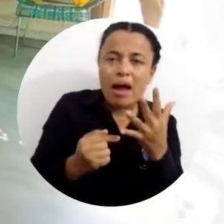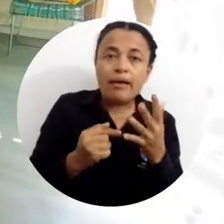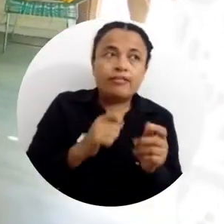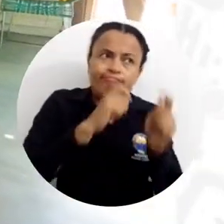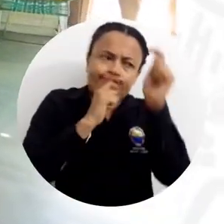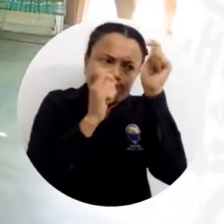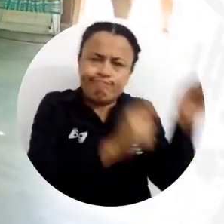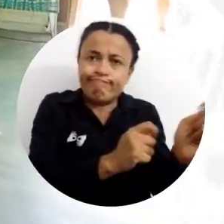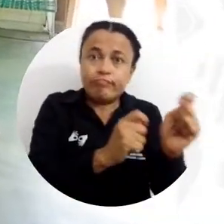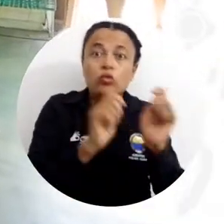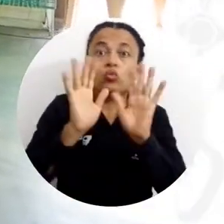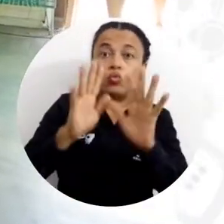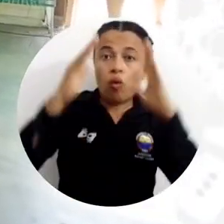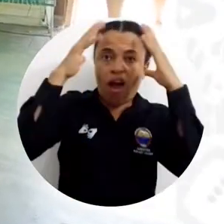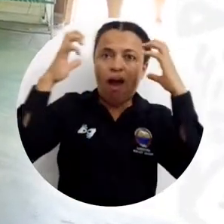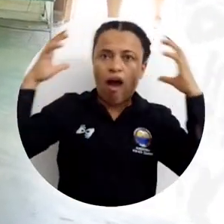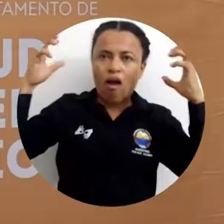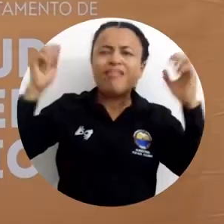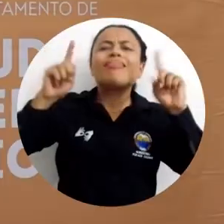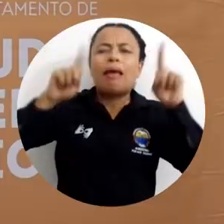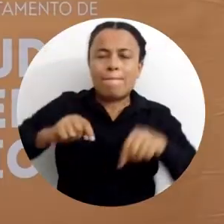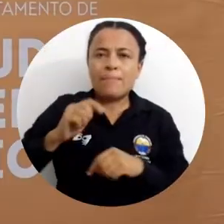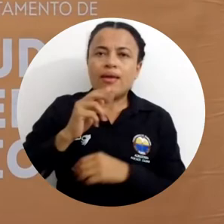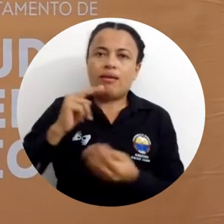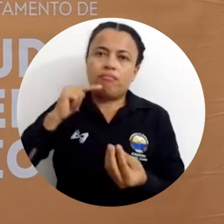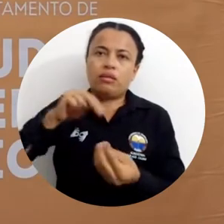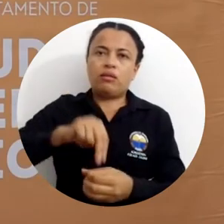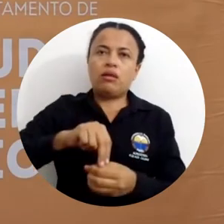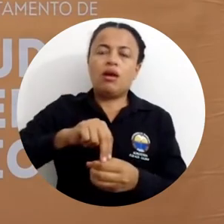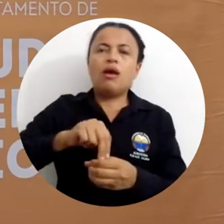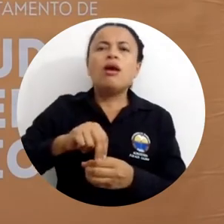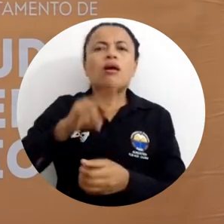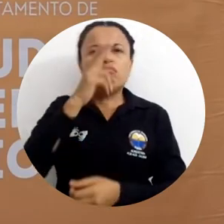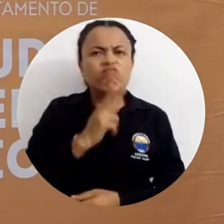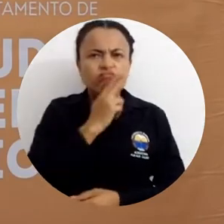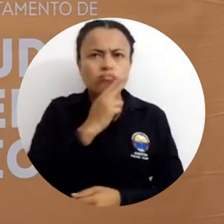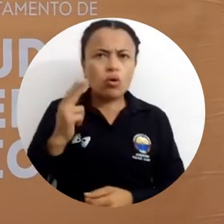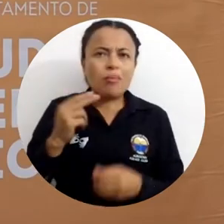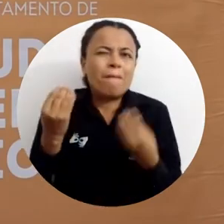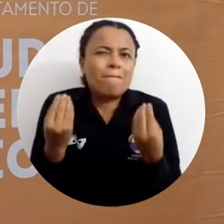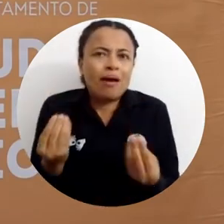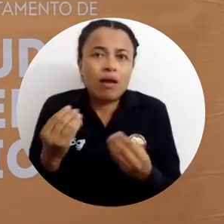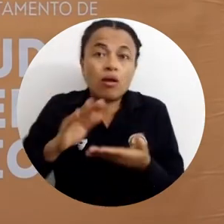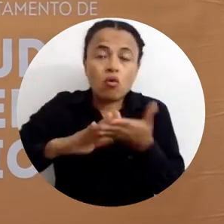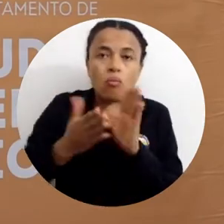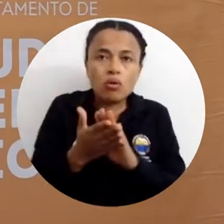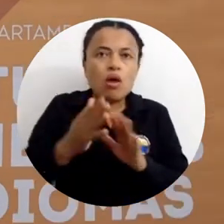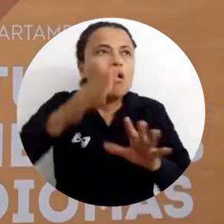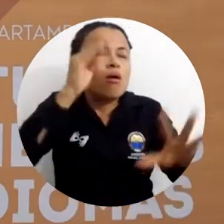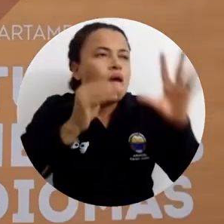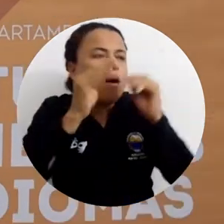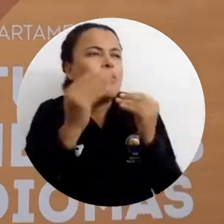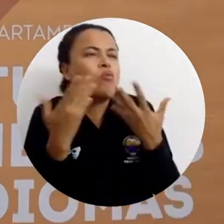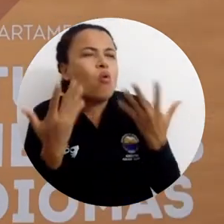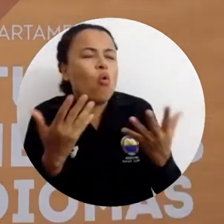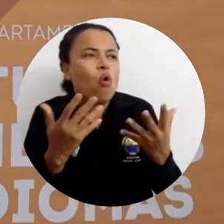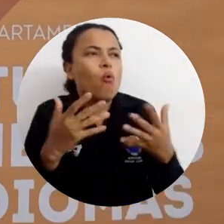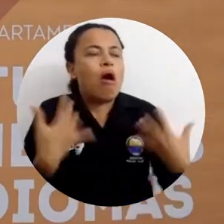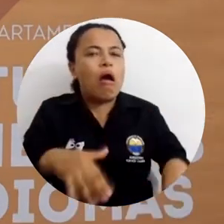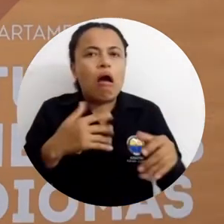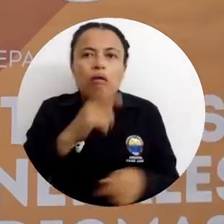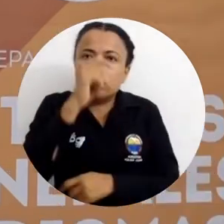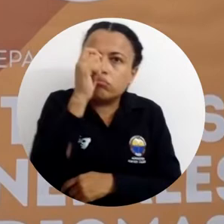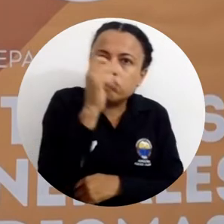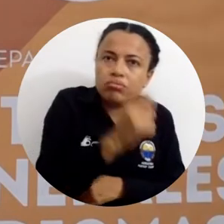no solamente afro sino también indígenas. Lo que hace es reafirmar ese compromiso para que nuestra comunidad siga conociendo y